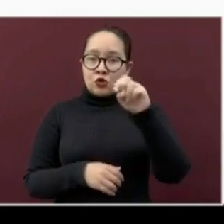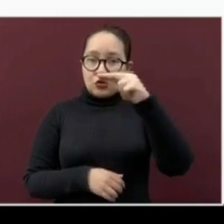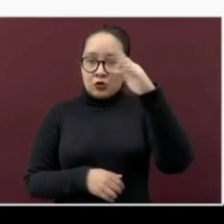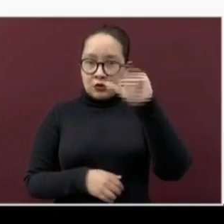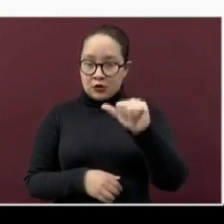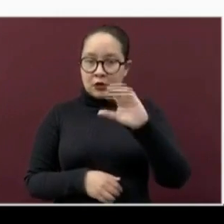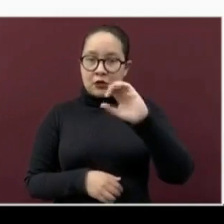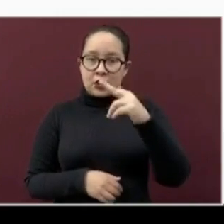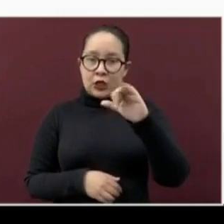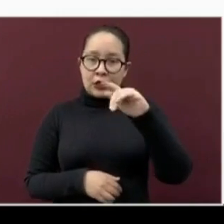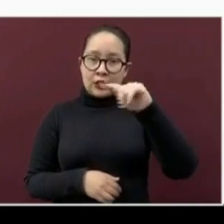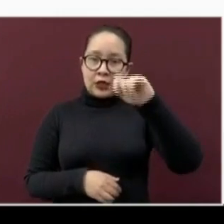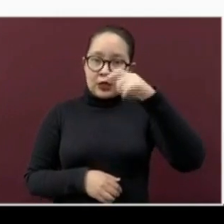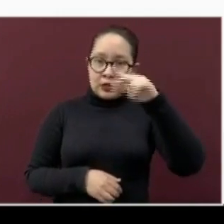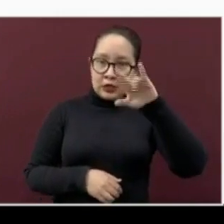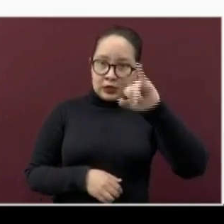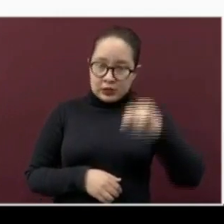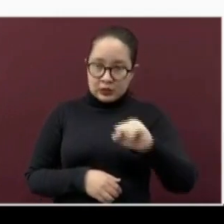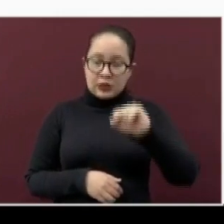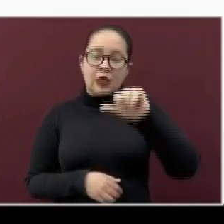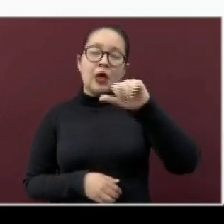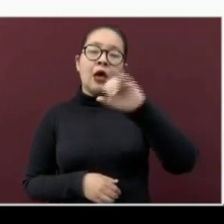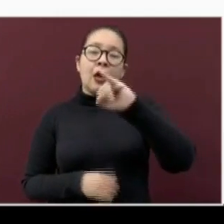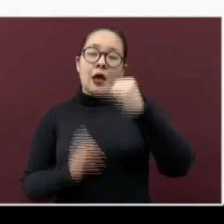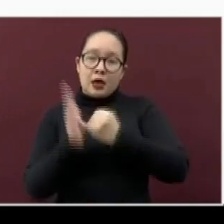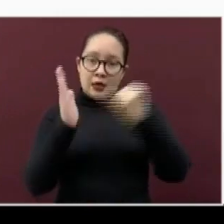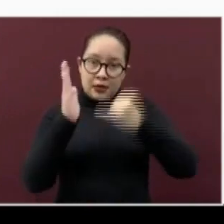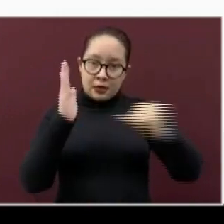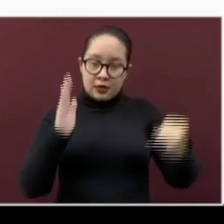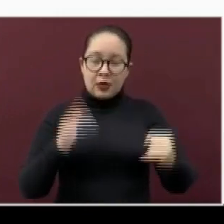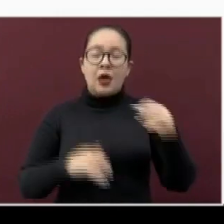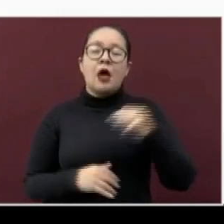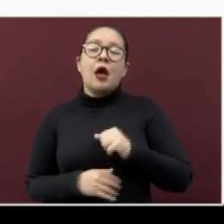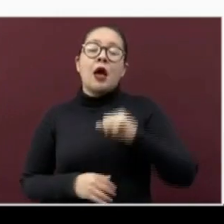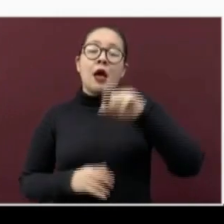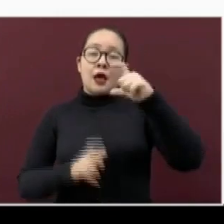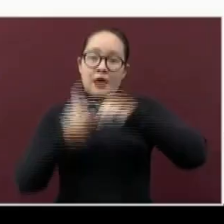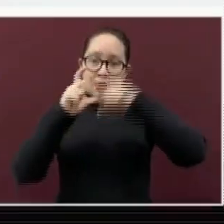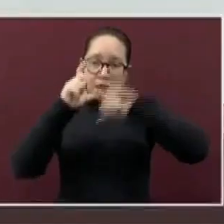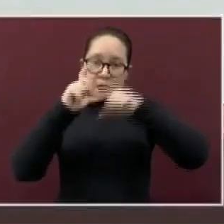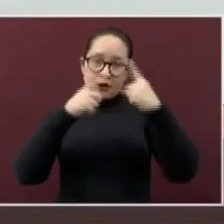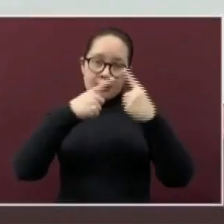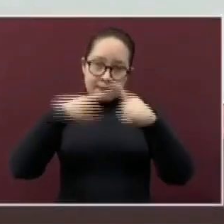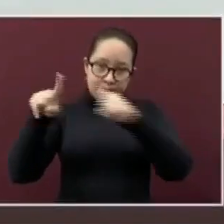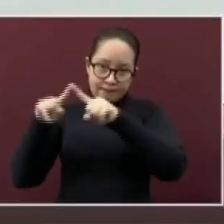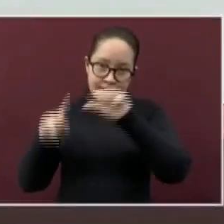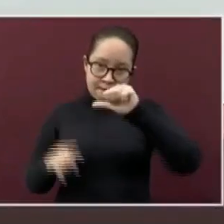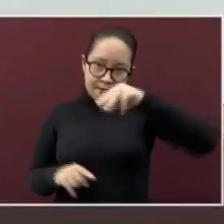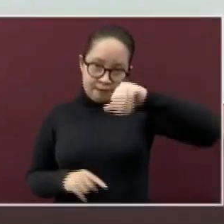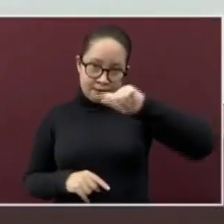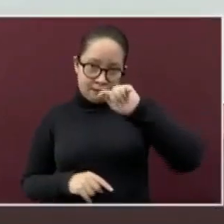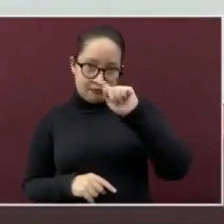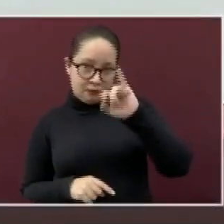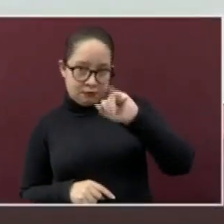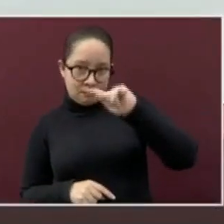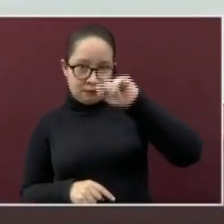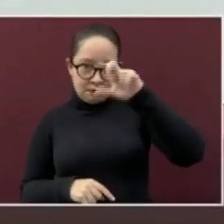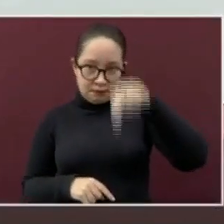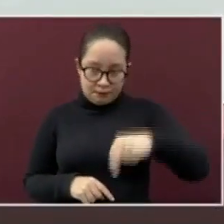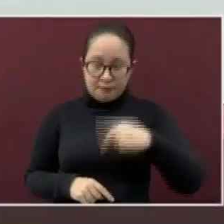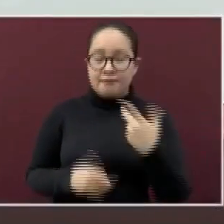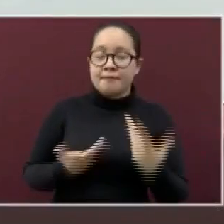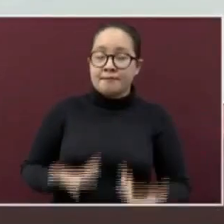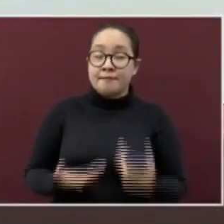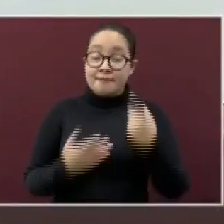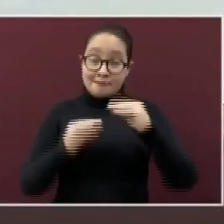Jalacingo, Jico y Amatitlán, entre otros. Es claro que la transmisión